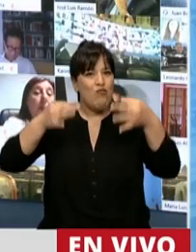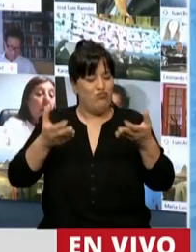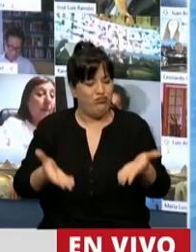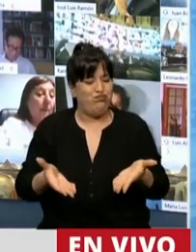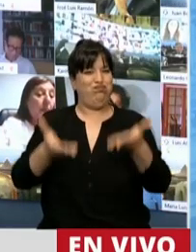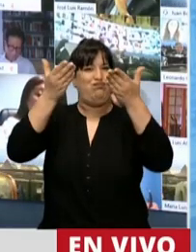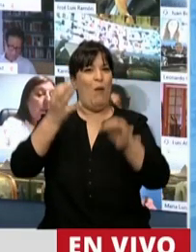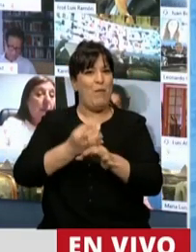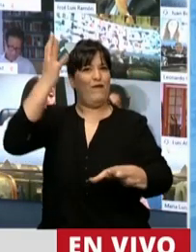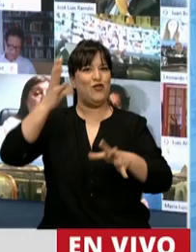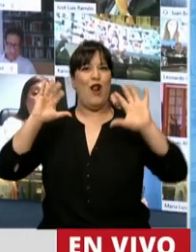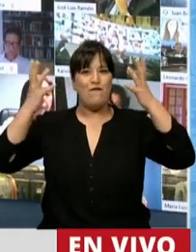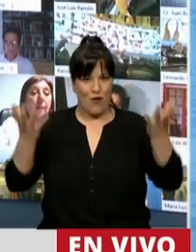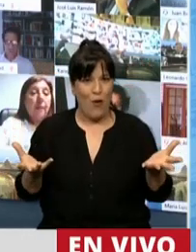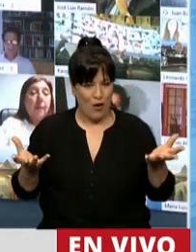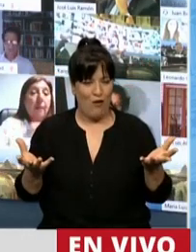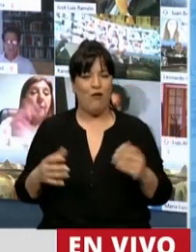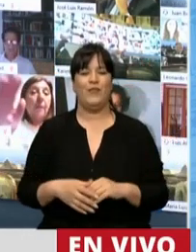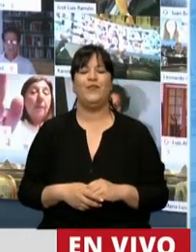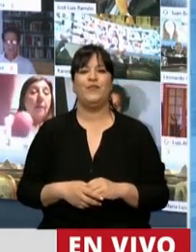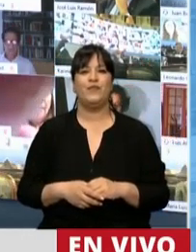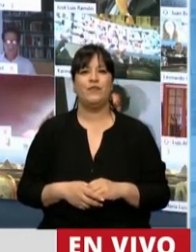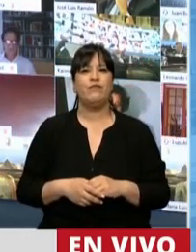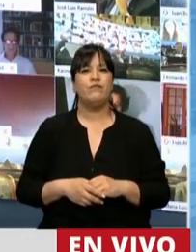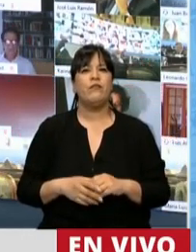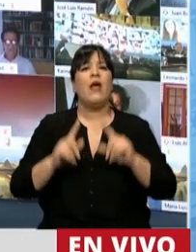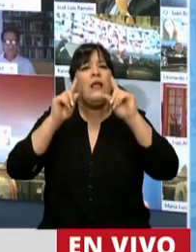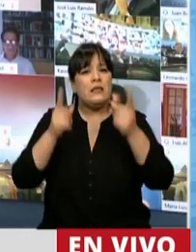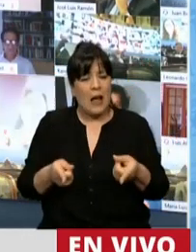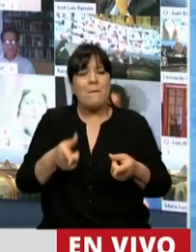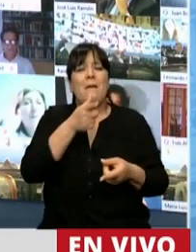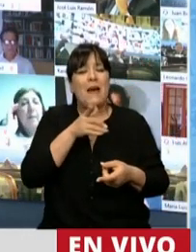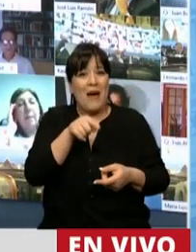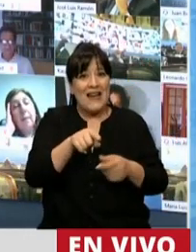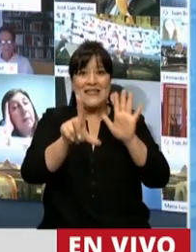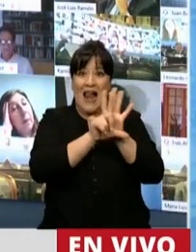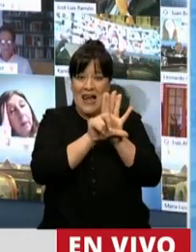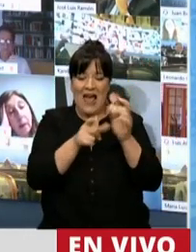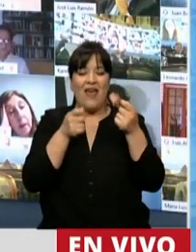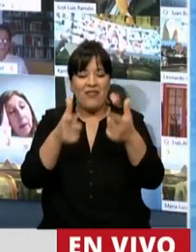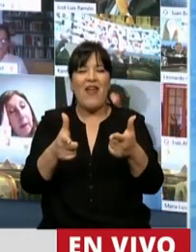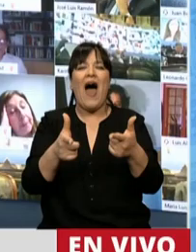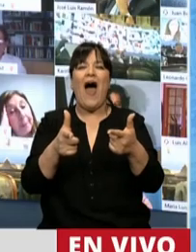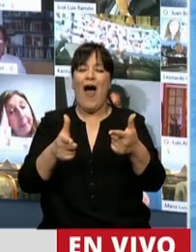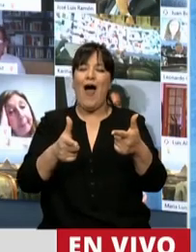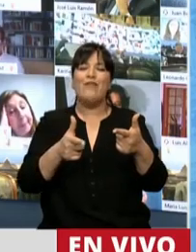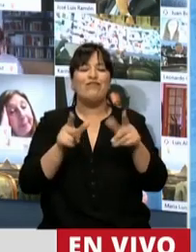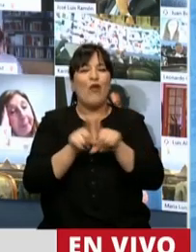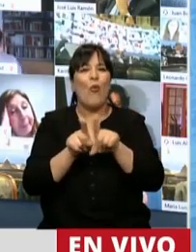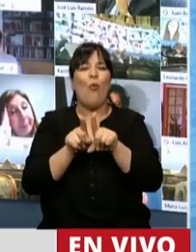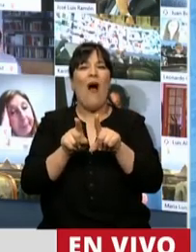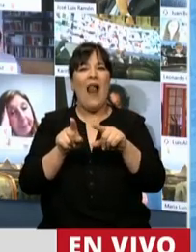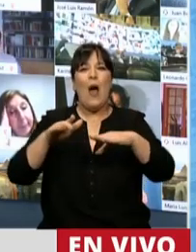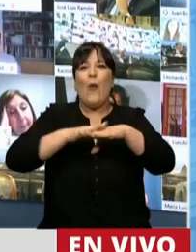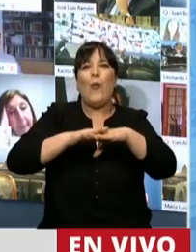menores de 14 años necesitan la asistencia de la fonoaudiólogos. Por lo cual creo que este déficit con esta ley